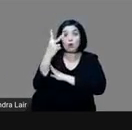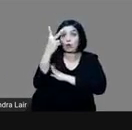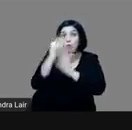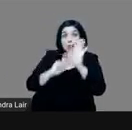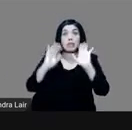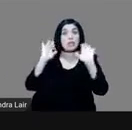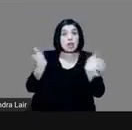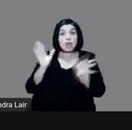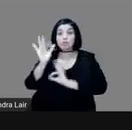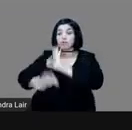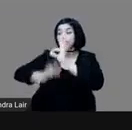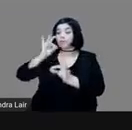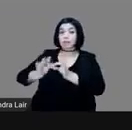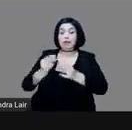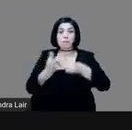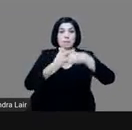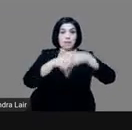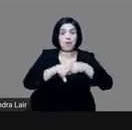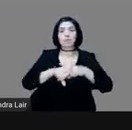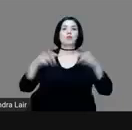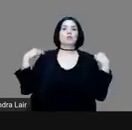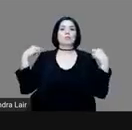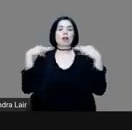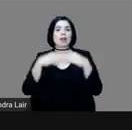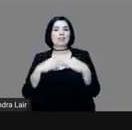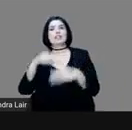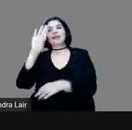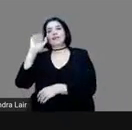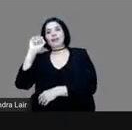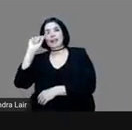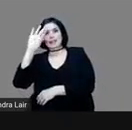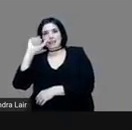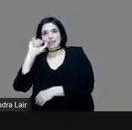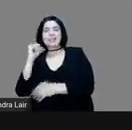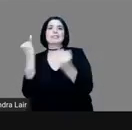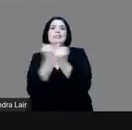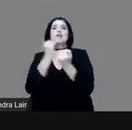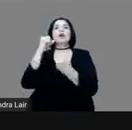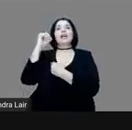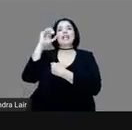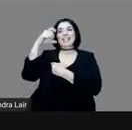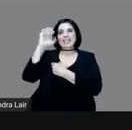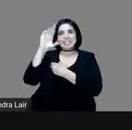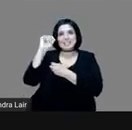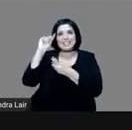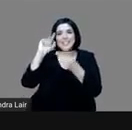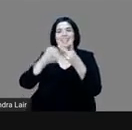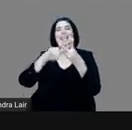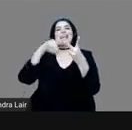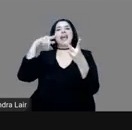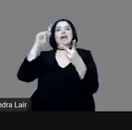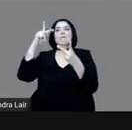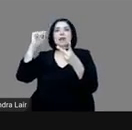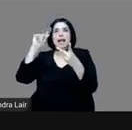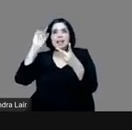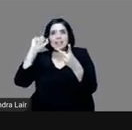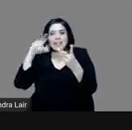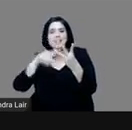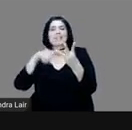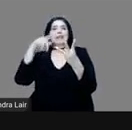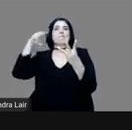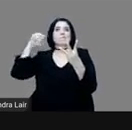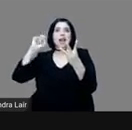Beatriz Ramírez, directora del Archivo, la historiadora Cristina Espitia, el doctor Patrick Johansson, el doctor Marco Antonio